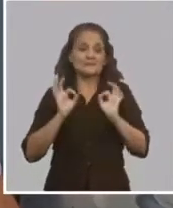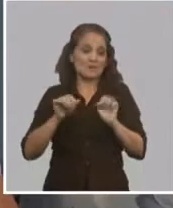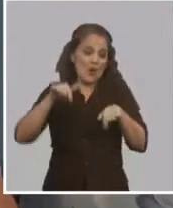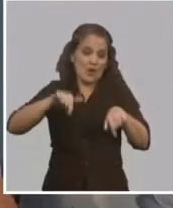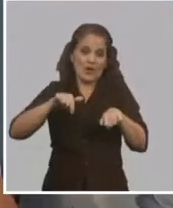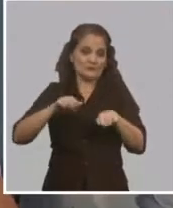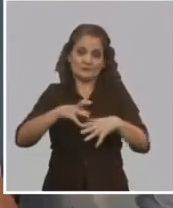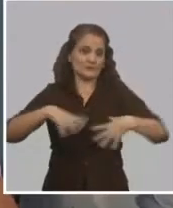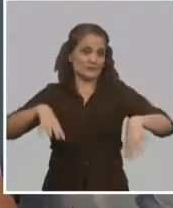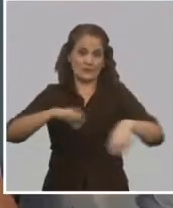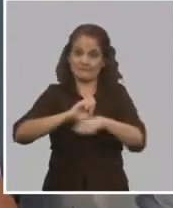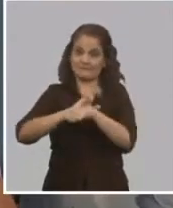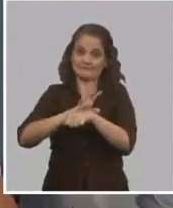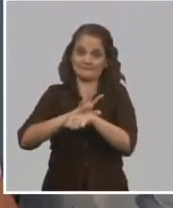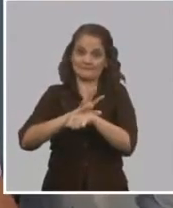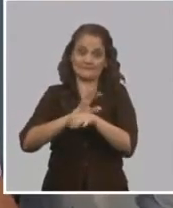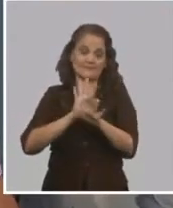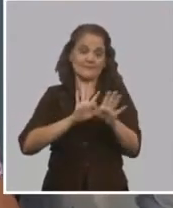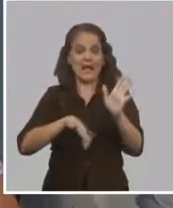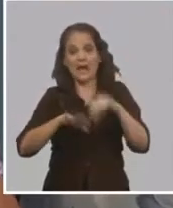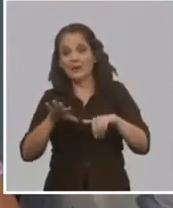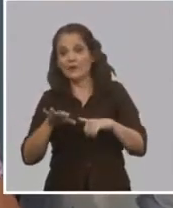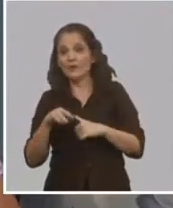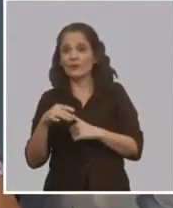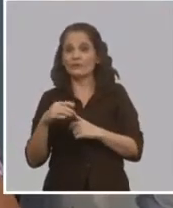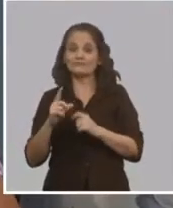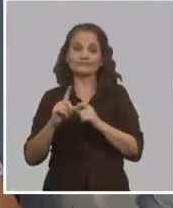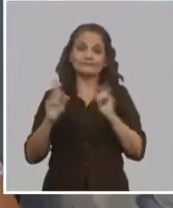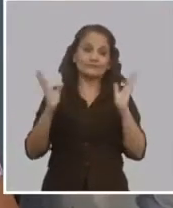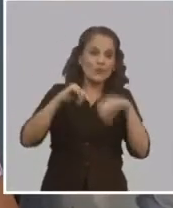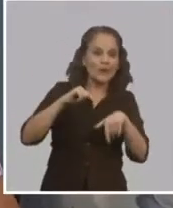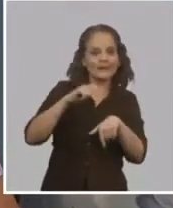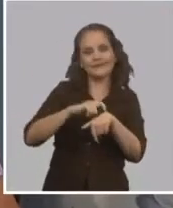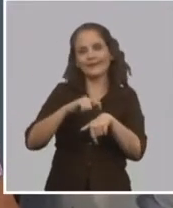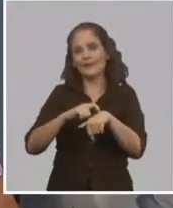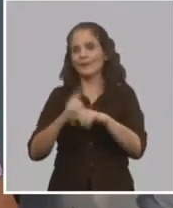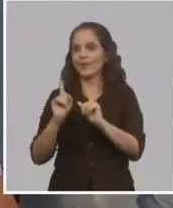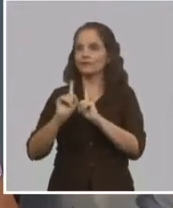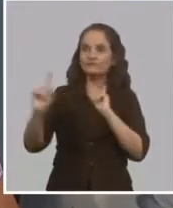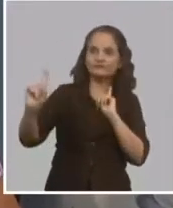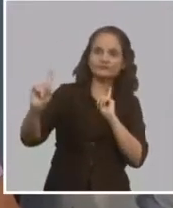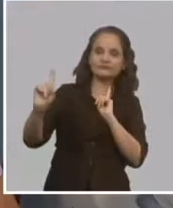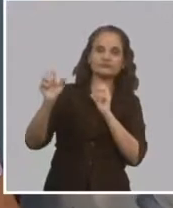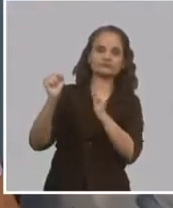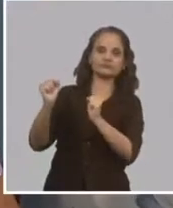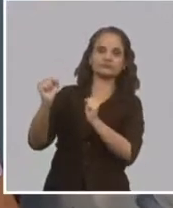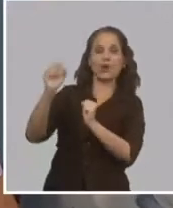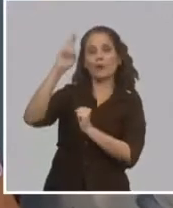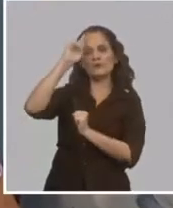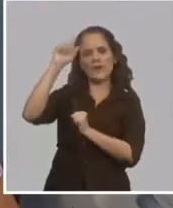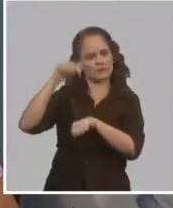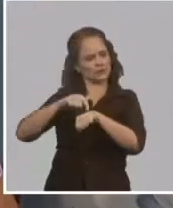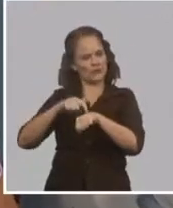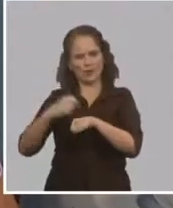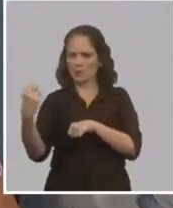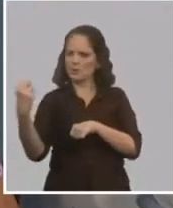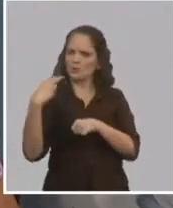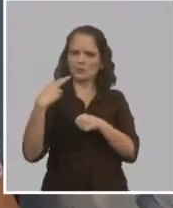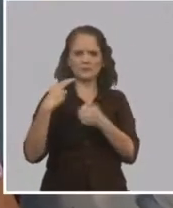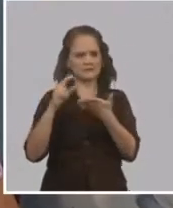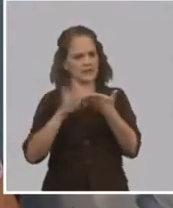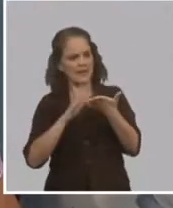la carga de trabajo que tiene, siempre ha tenido el tiempo para llamar, para mandar un mensaje, aunque sea, estoy bien,